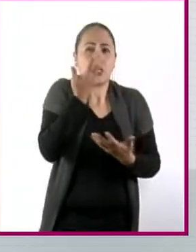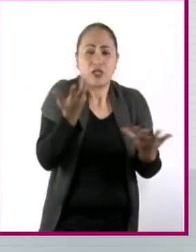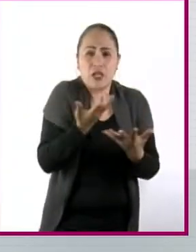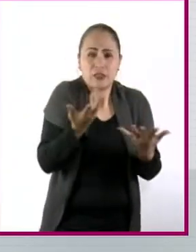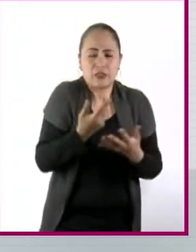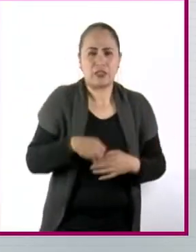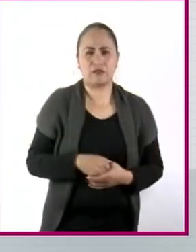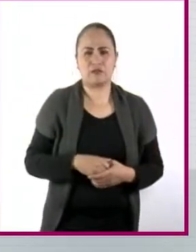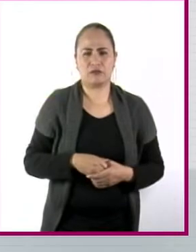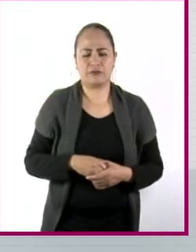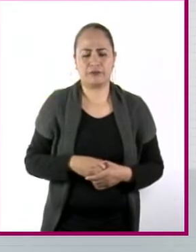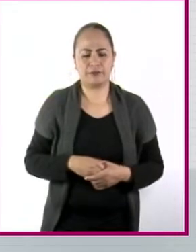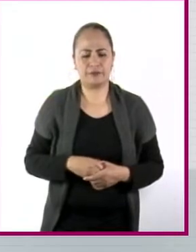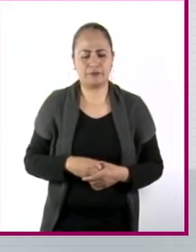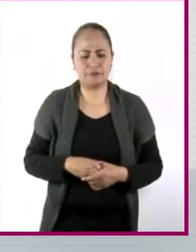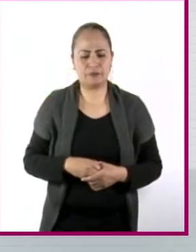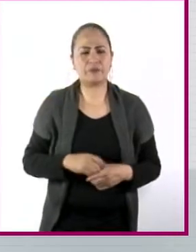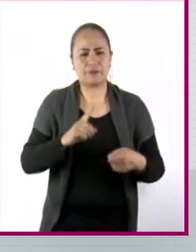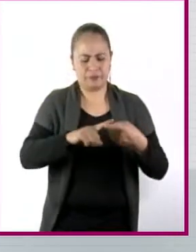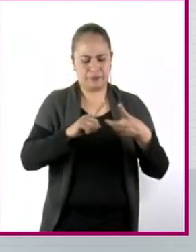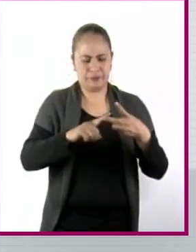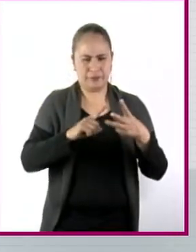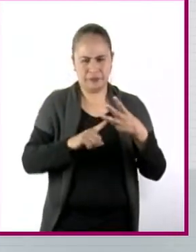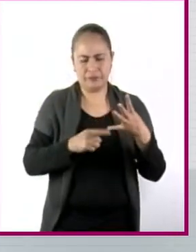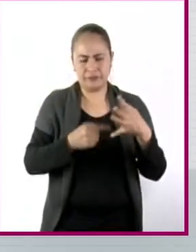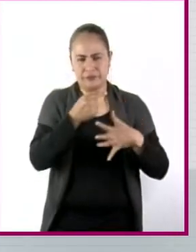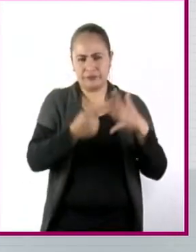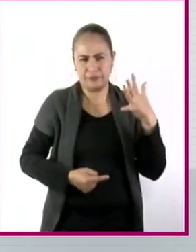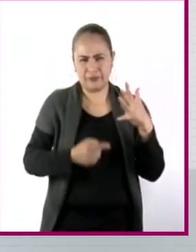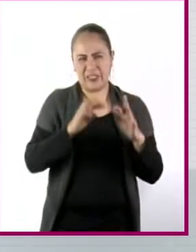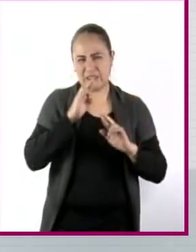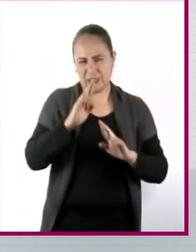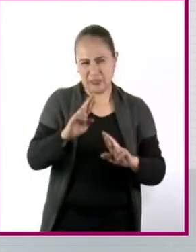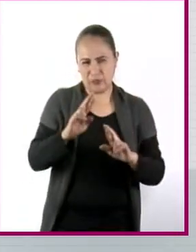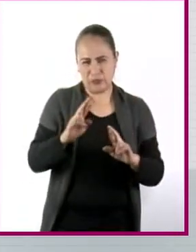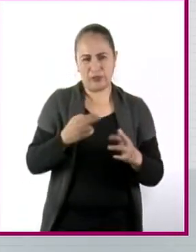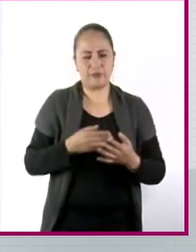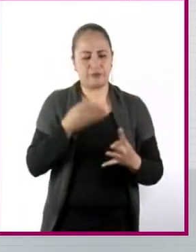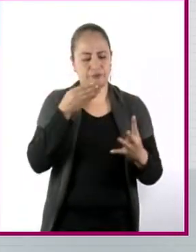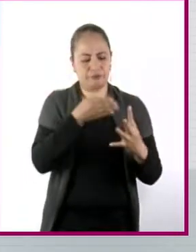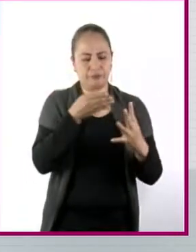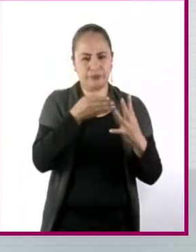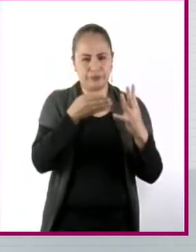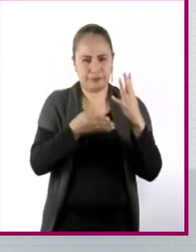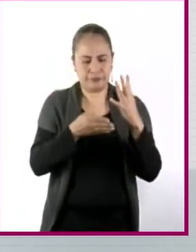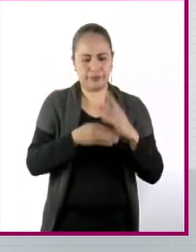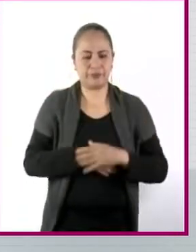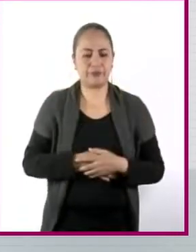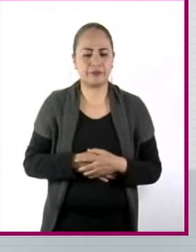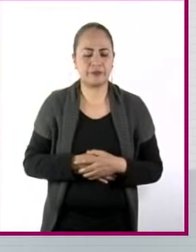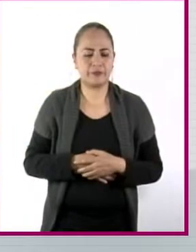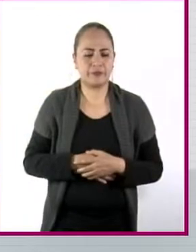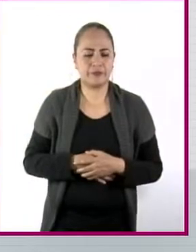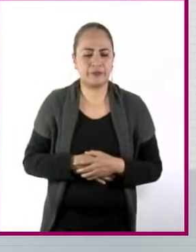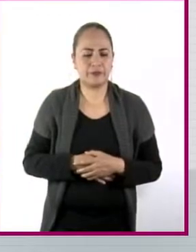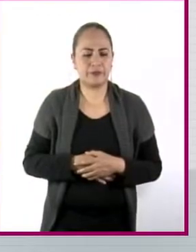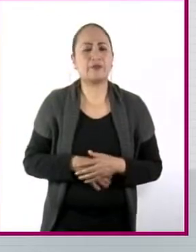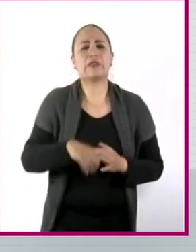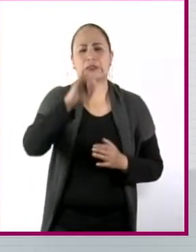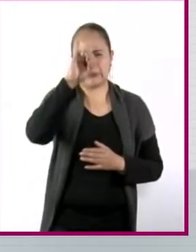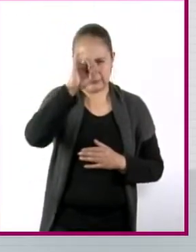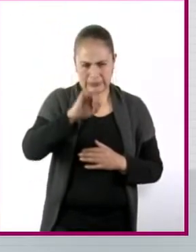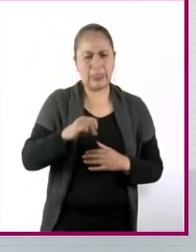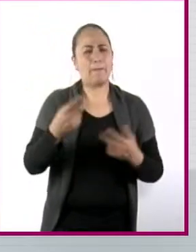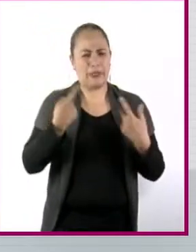o sea, va en varios sentidos esta respuesta, ¿no? Porque, de alguna manera, sí te vuelves un